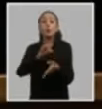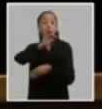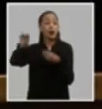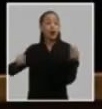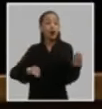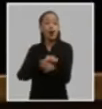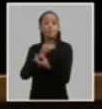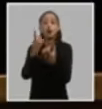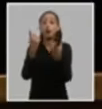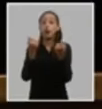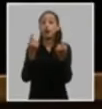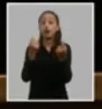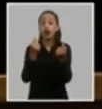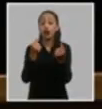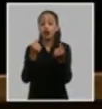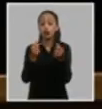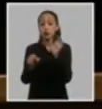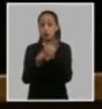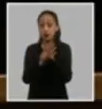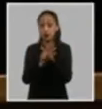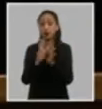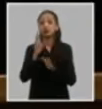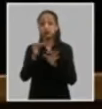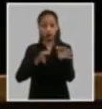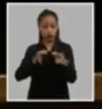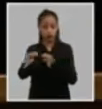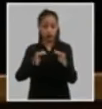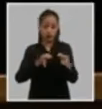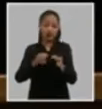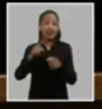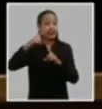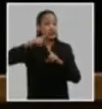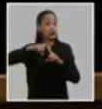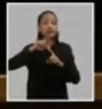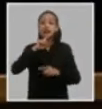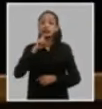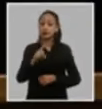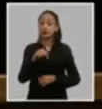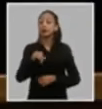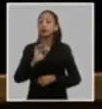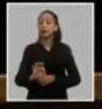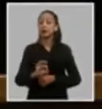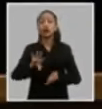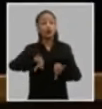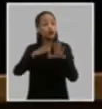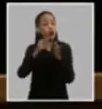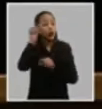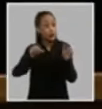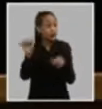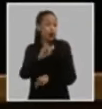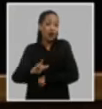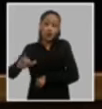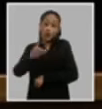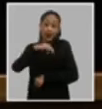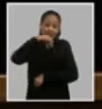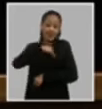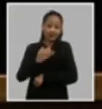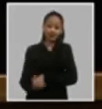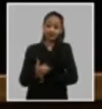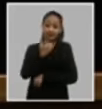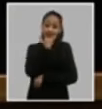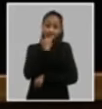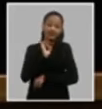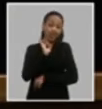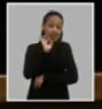monetario tarea de especial complejidad que impacte en todos los ciudadanos y ámbitos de la vida económica y social